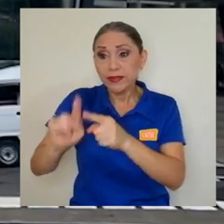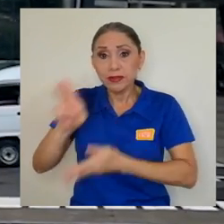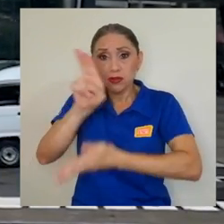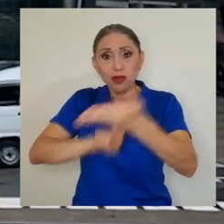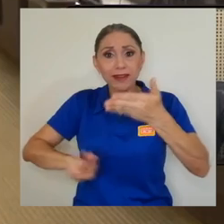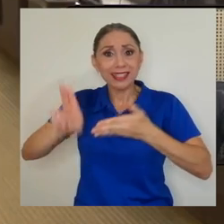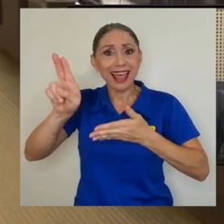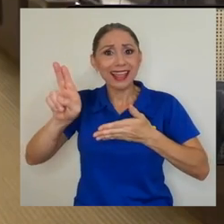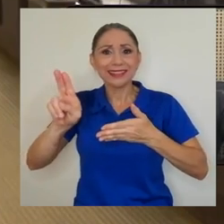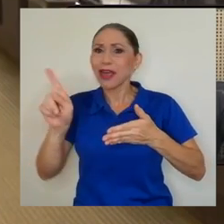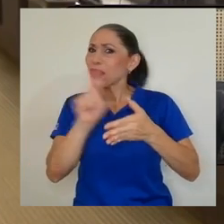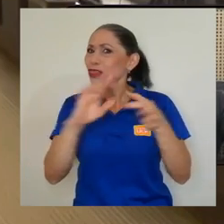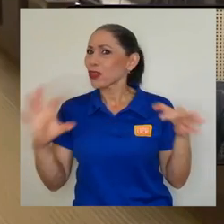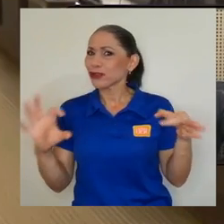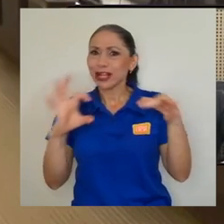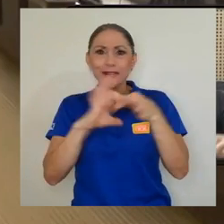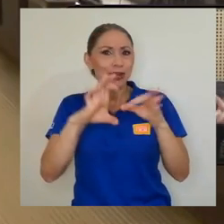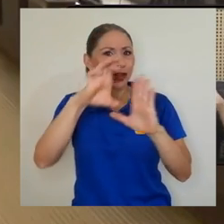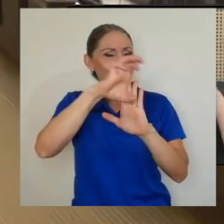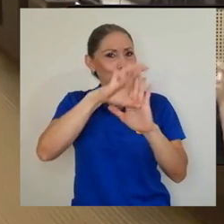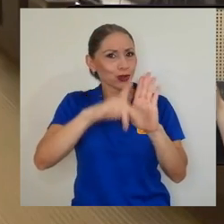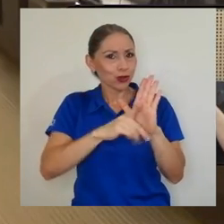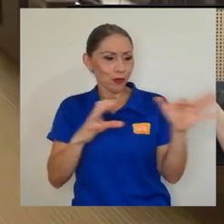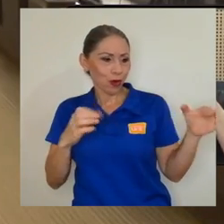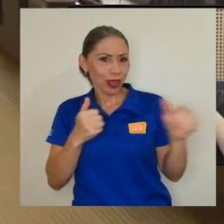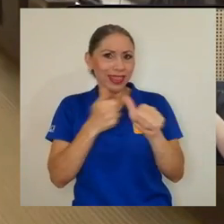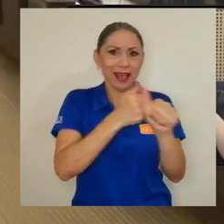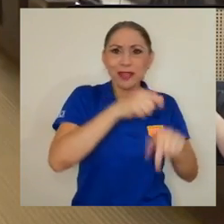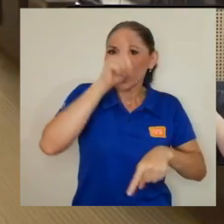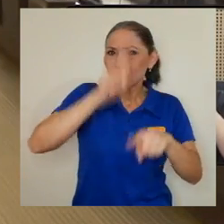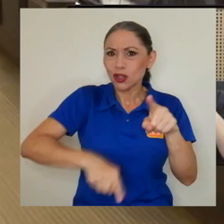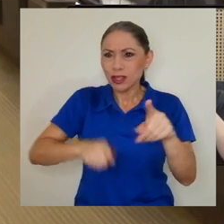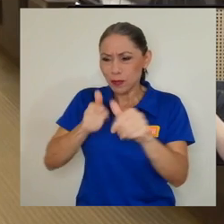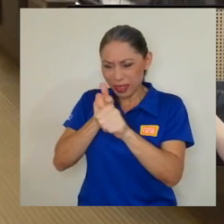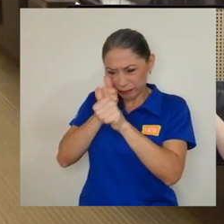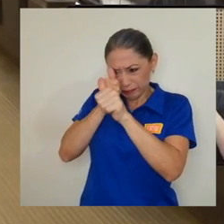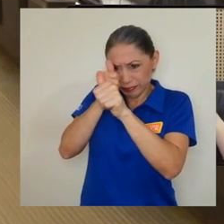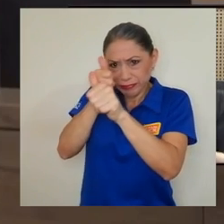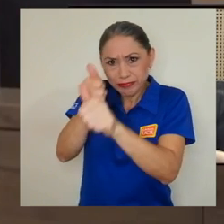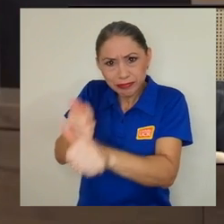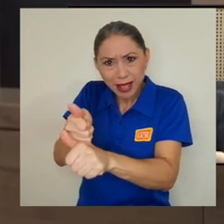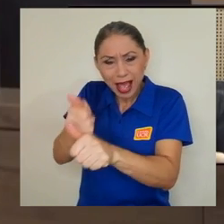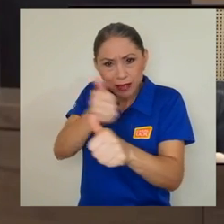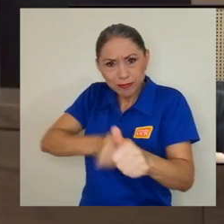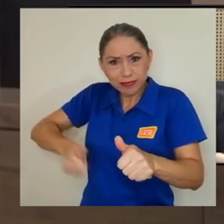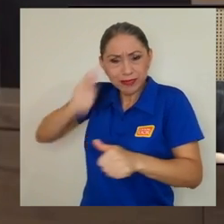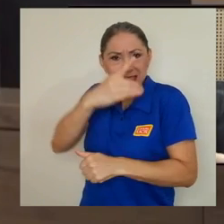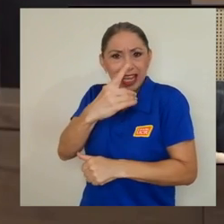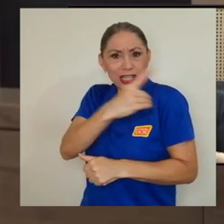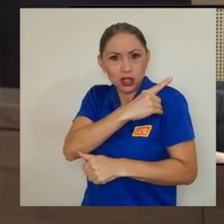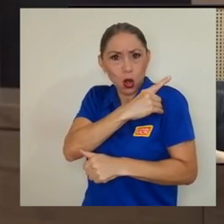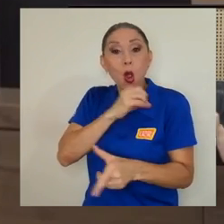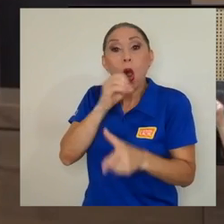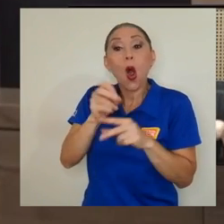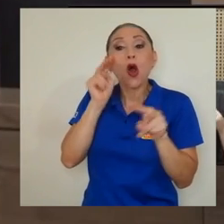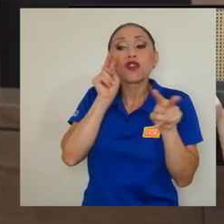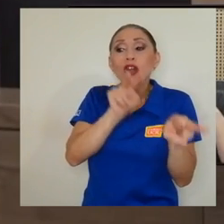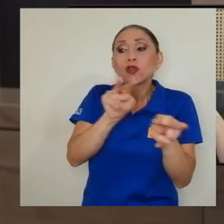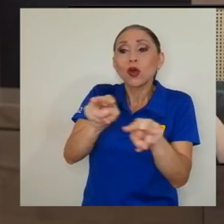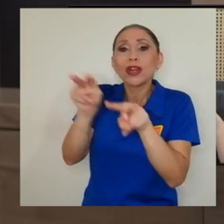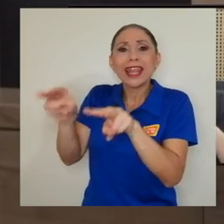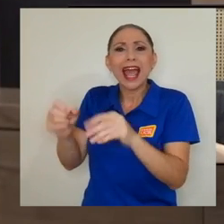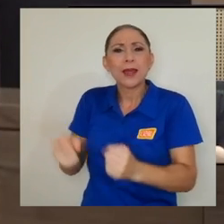considera que es inconstitucional someterlas a la potestad de dirección y a la rectoría y potestad